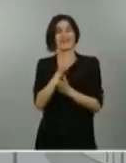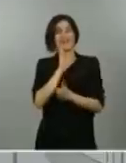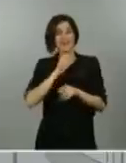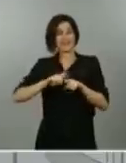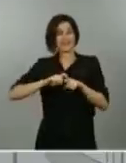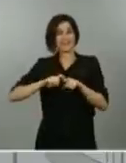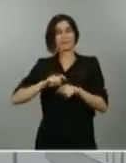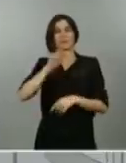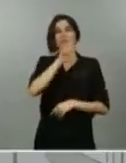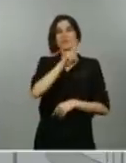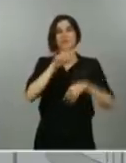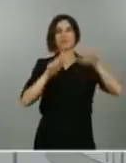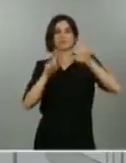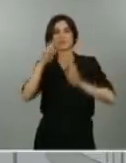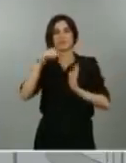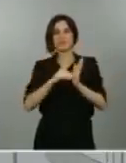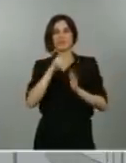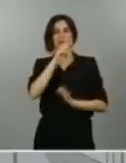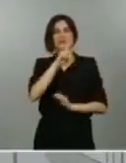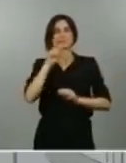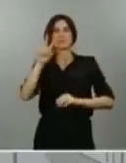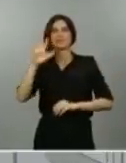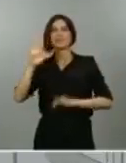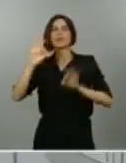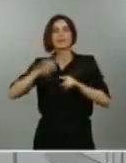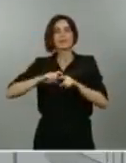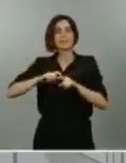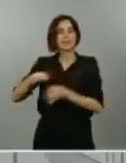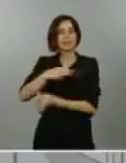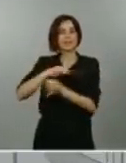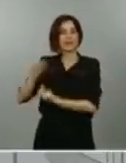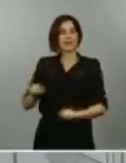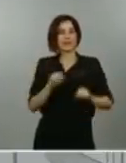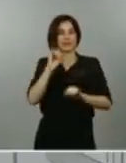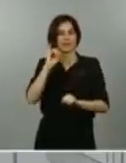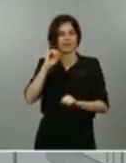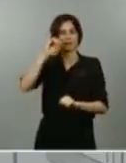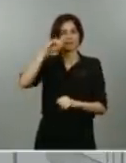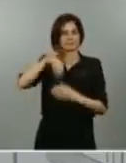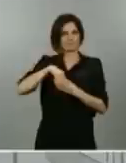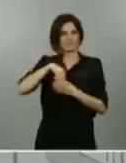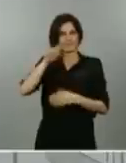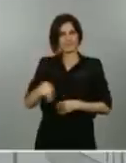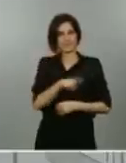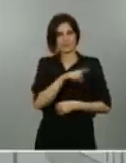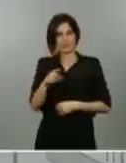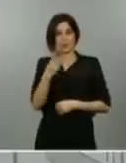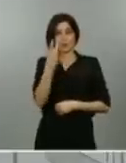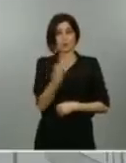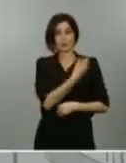un mil doscientos veinticinco. El total de test PCR y anticuerpos realizado es de dos millones